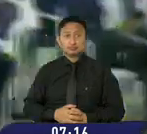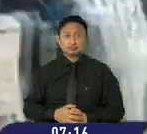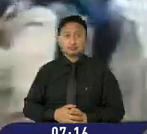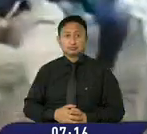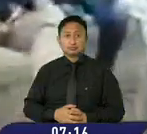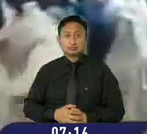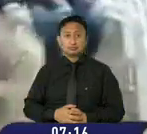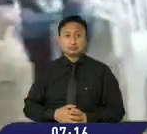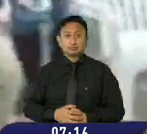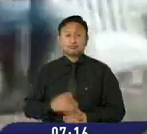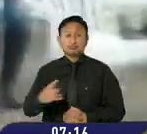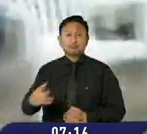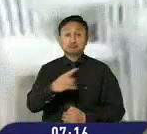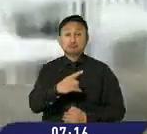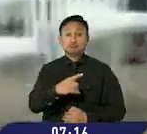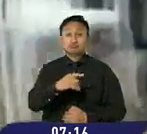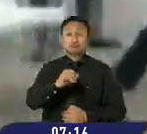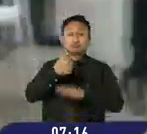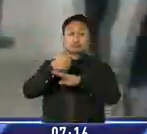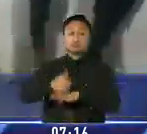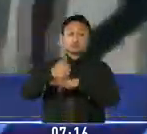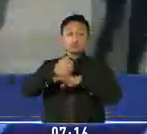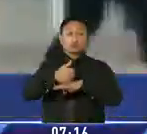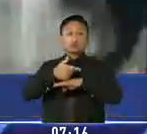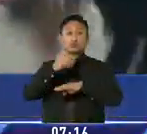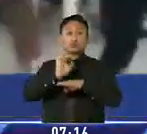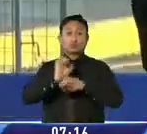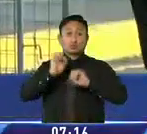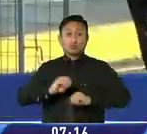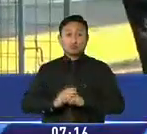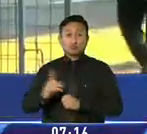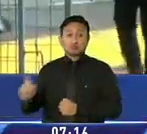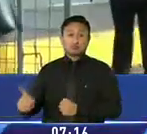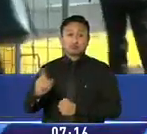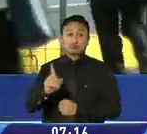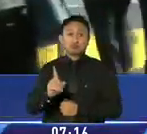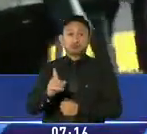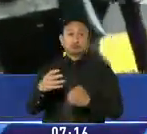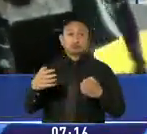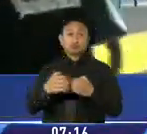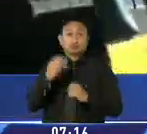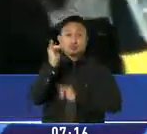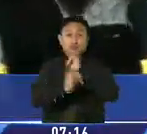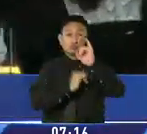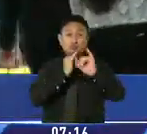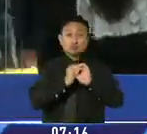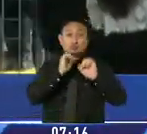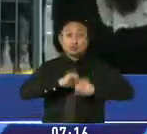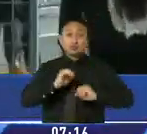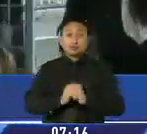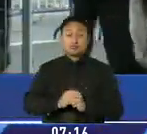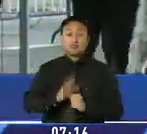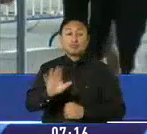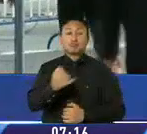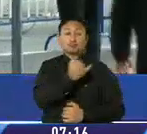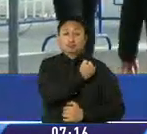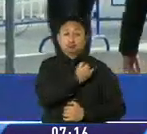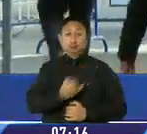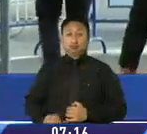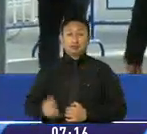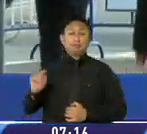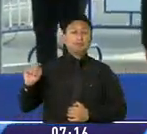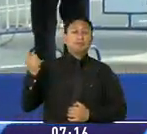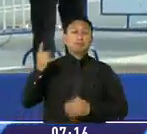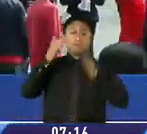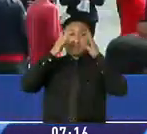De esta manera fueron recibidas las autoridades ecuatorianas que asistieron a la brigada de salud internacional que se desarrolló en la ciudad de Ipiales este 1 de